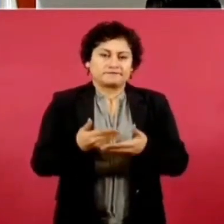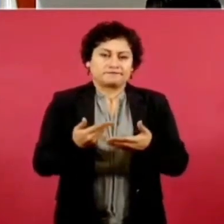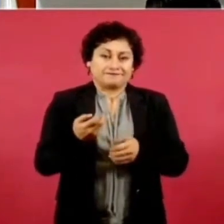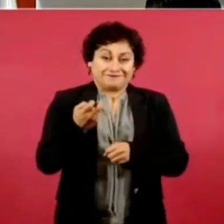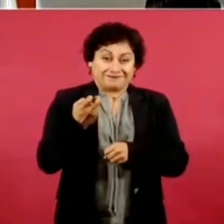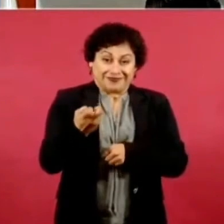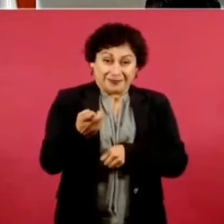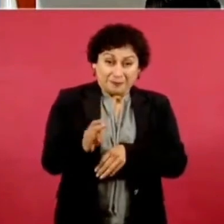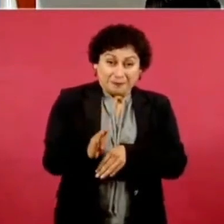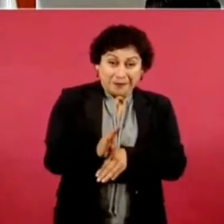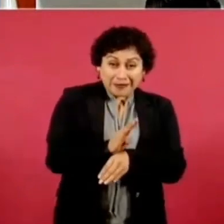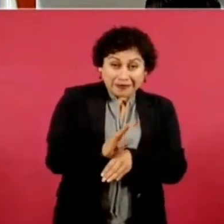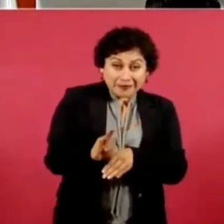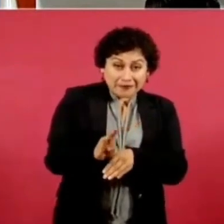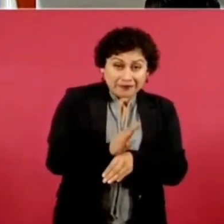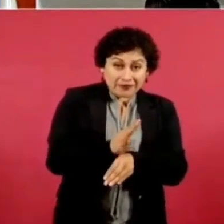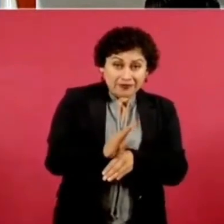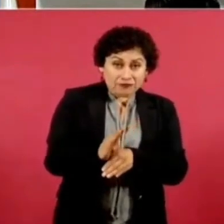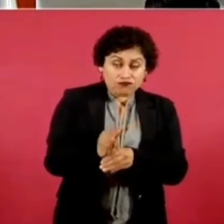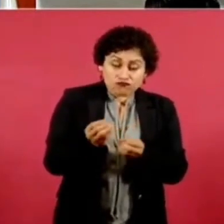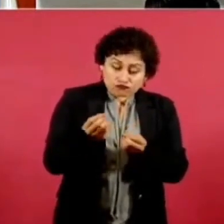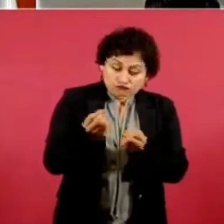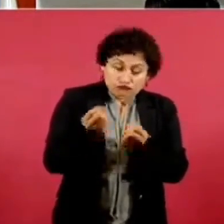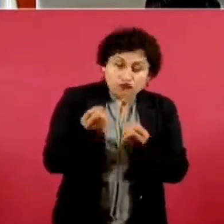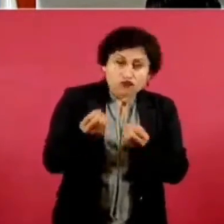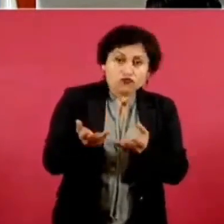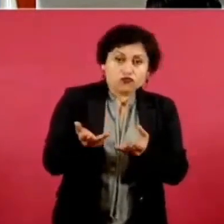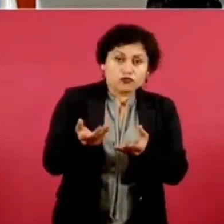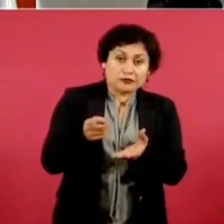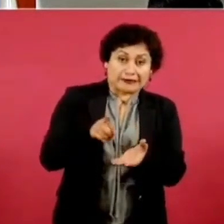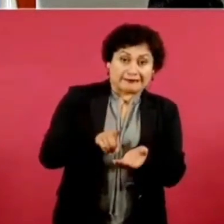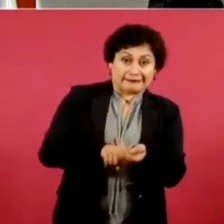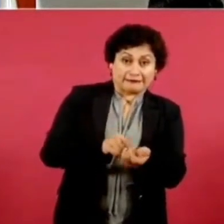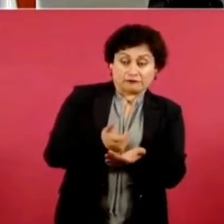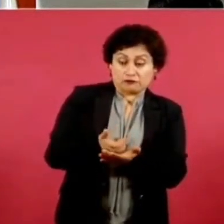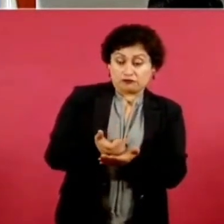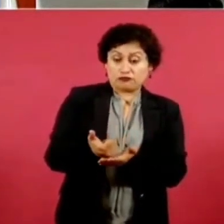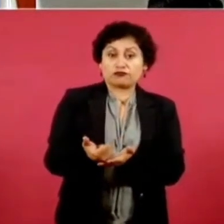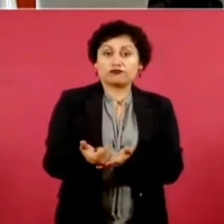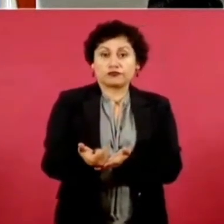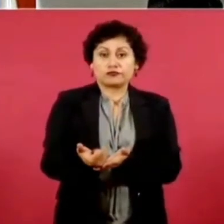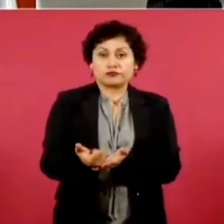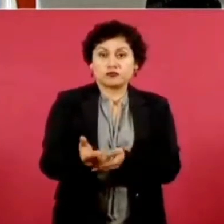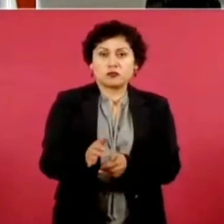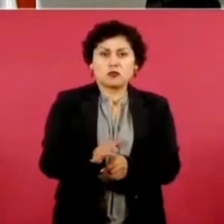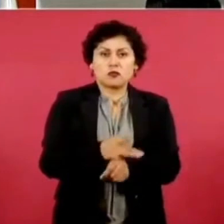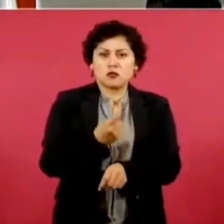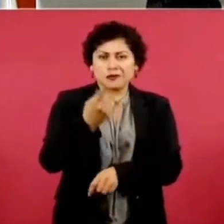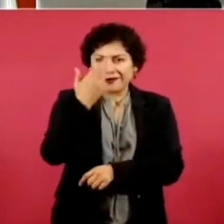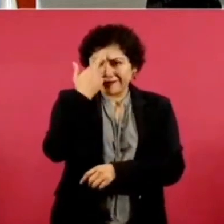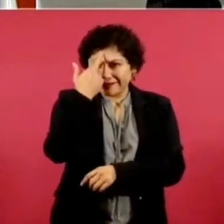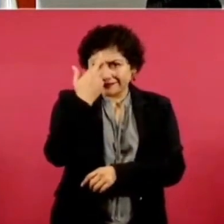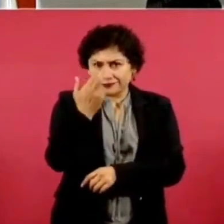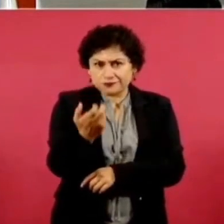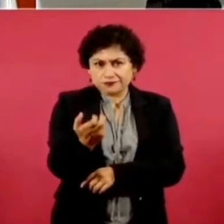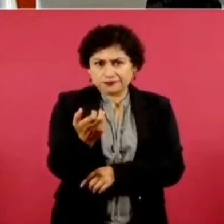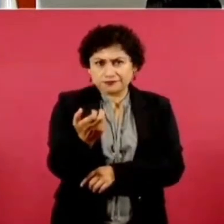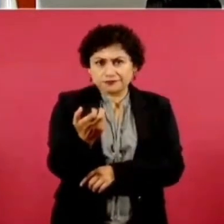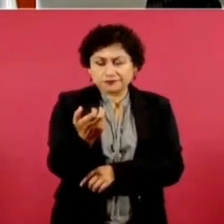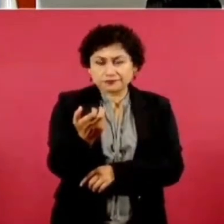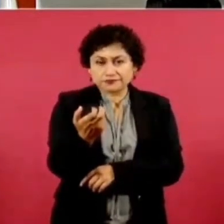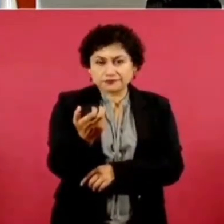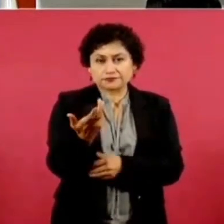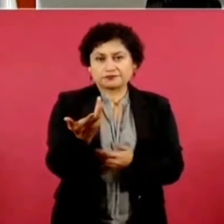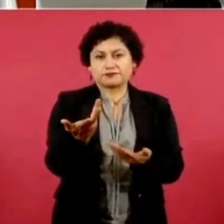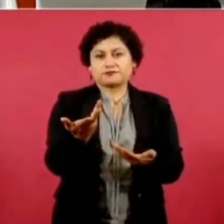porque están al servicio no